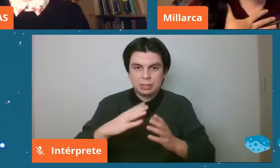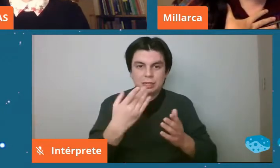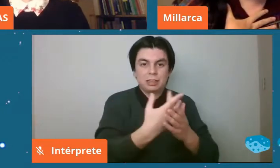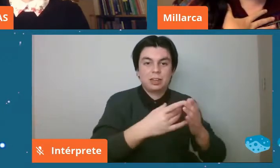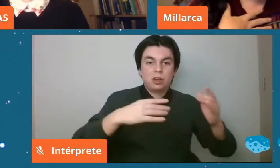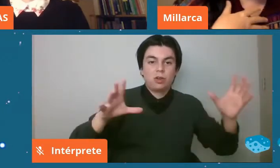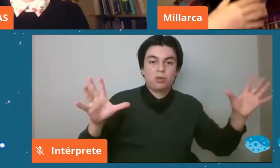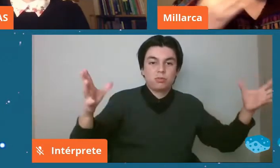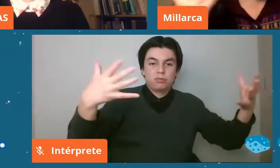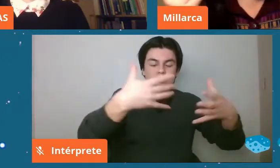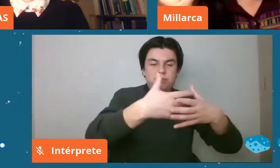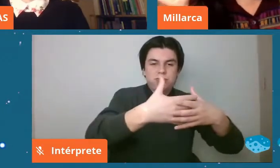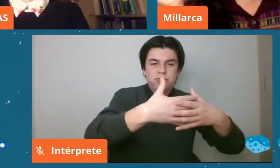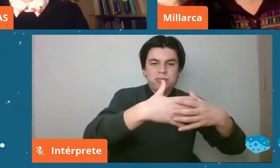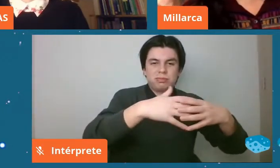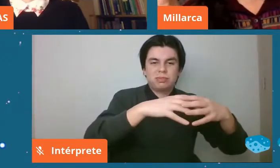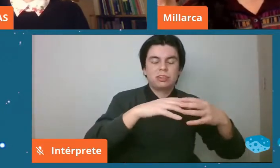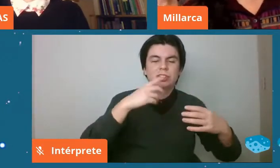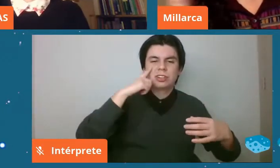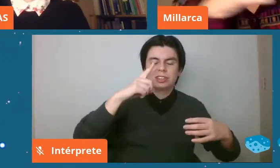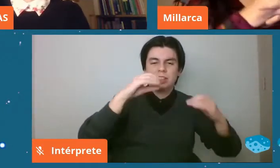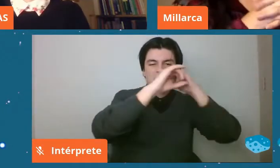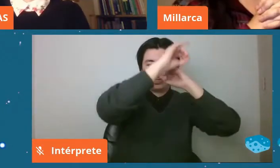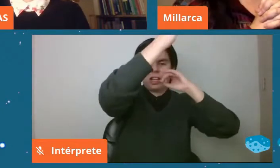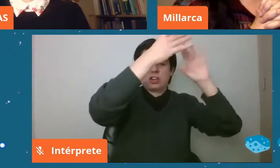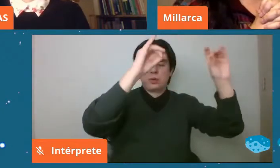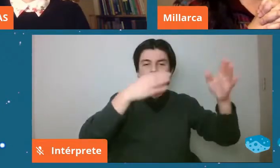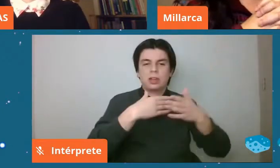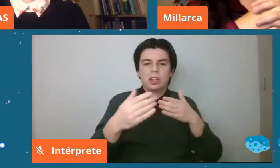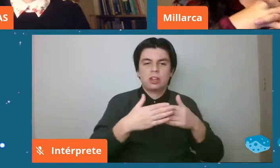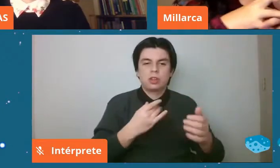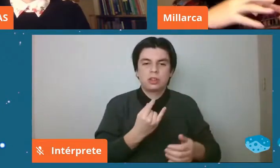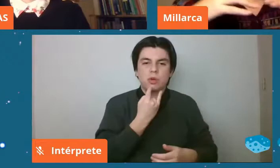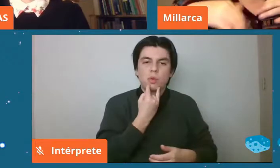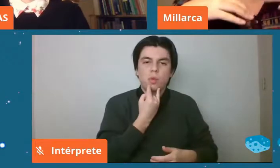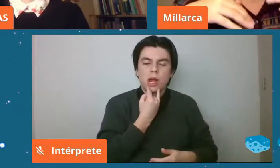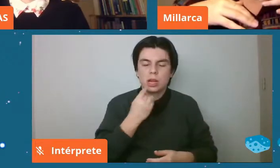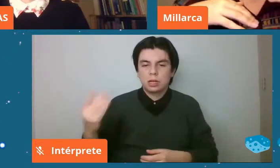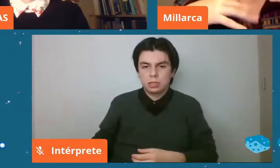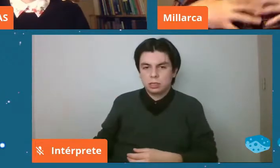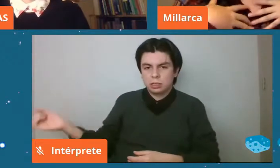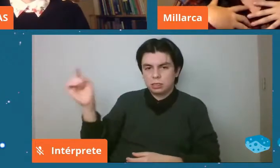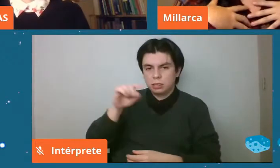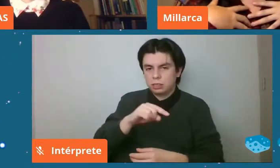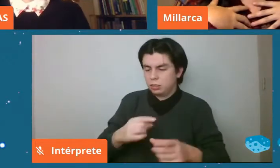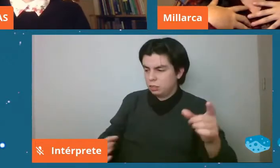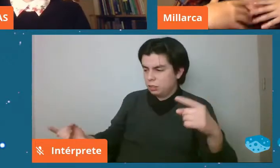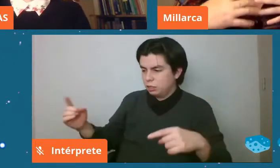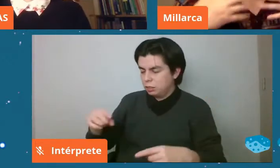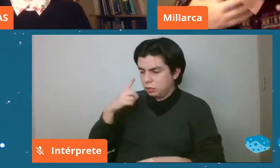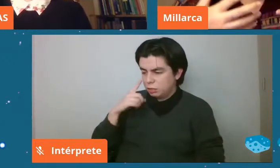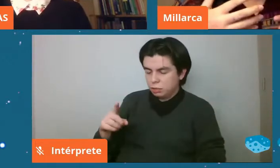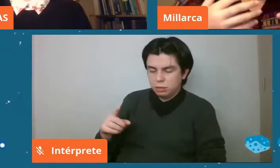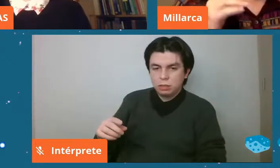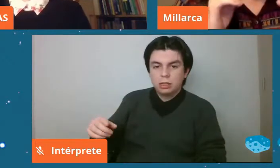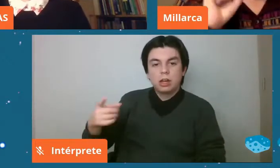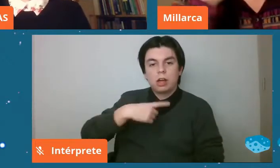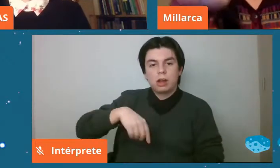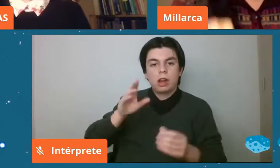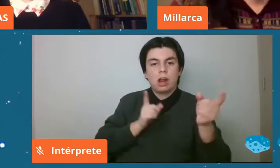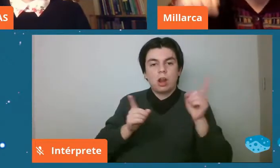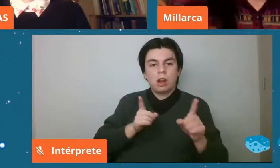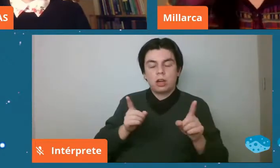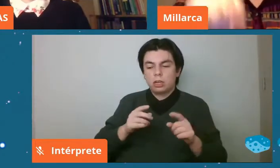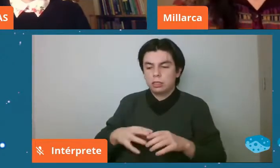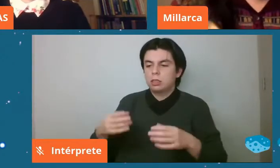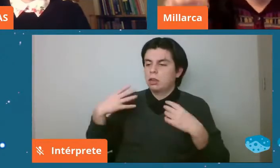estuvo gratamente sorprendida como de esta de este vínculo de generar de empezar como que mi mi gran aporte yo